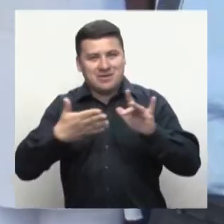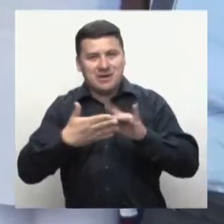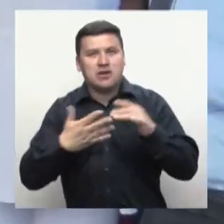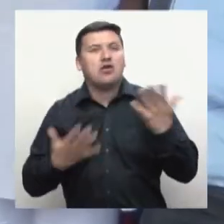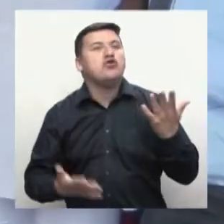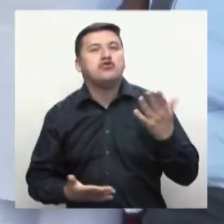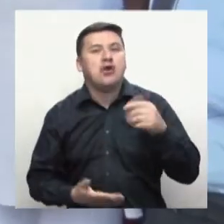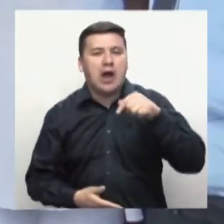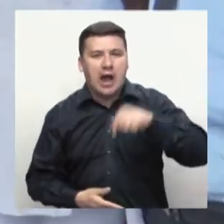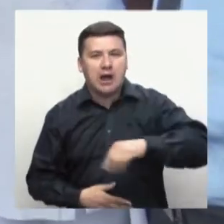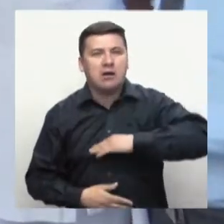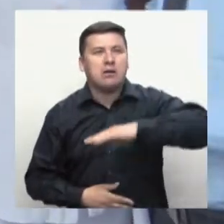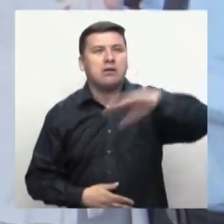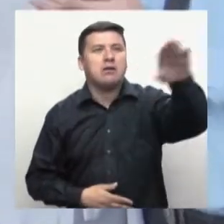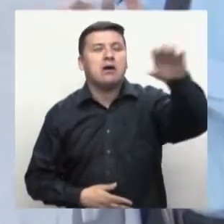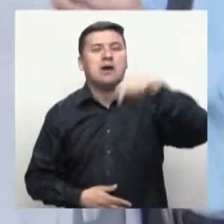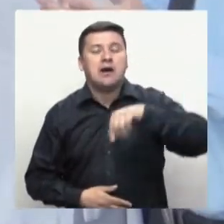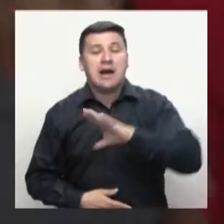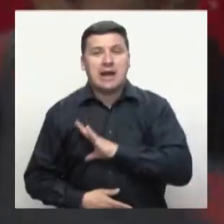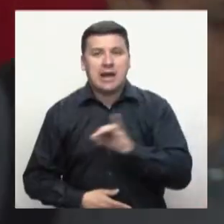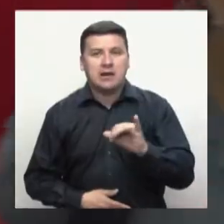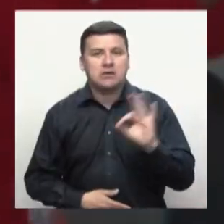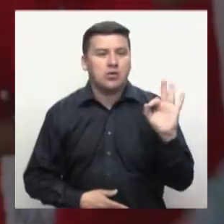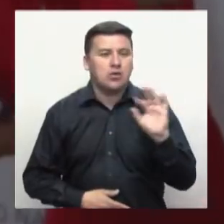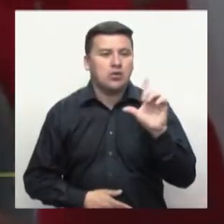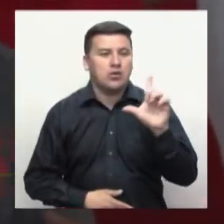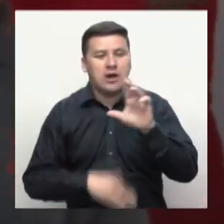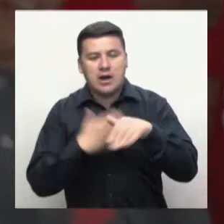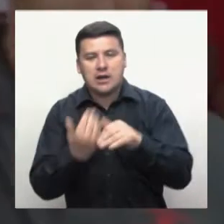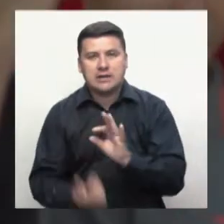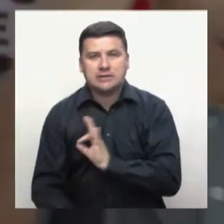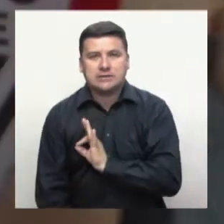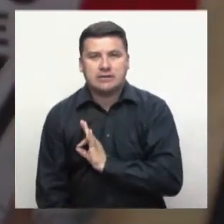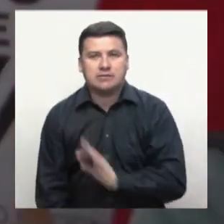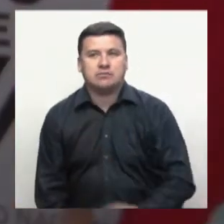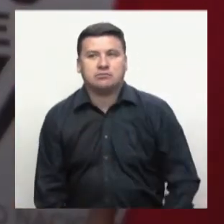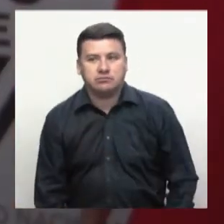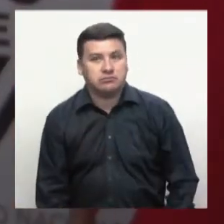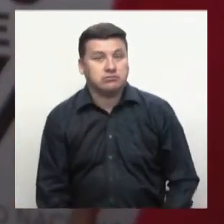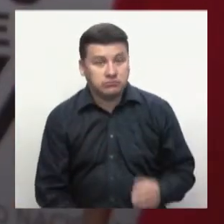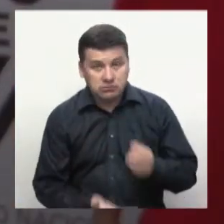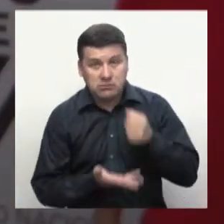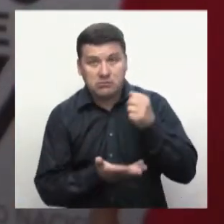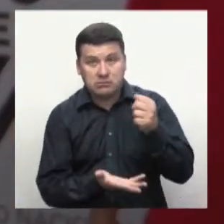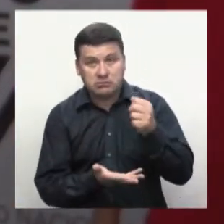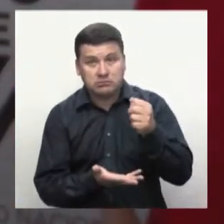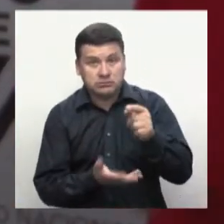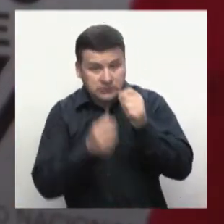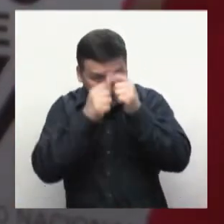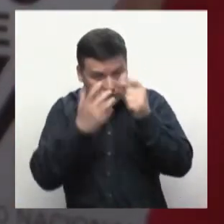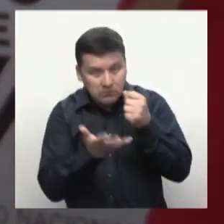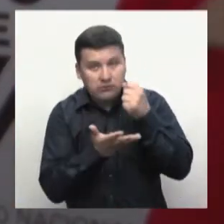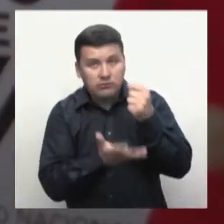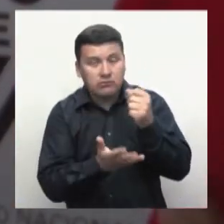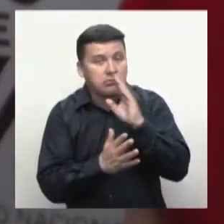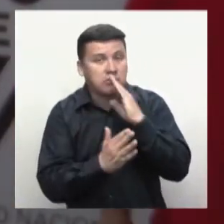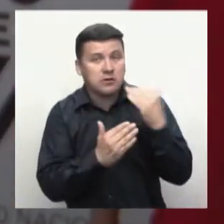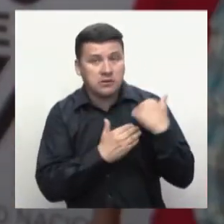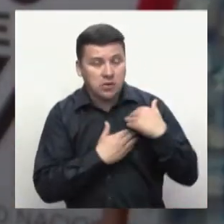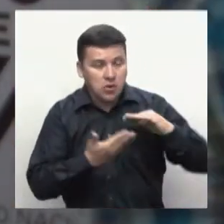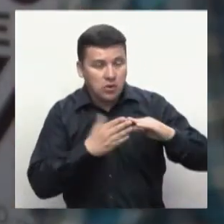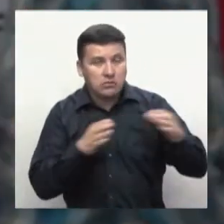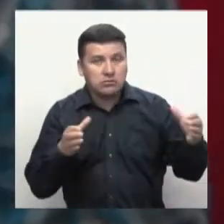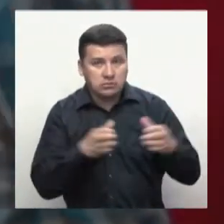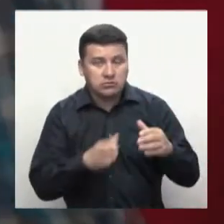para todos los Vallecaucanos de lunes a sábado. Con una ventaja que la inversión que está haciendo el Estado, que corresponde a la comunidad, los